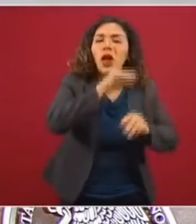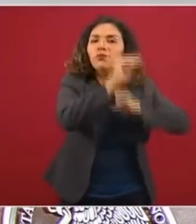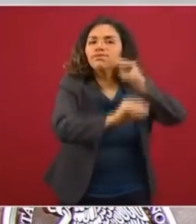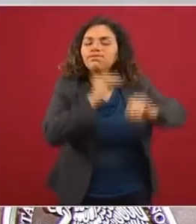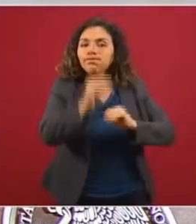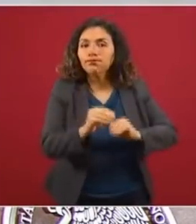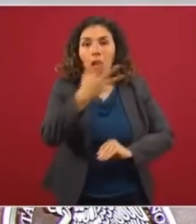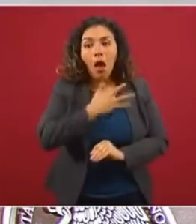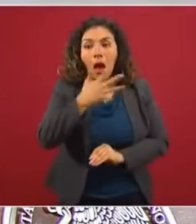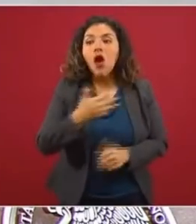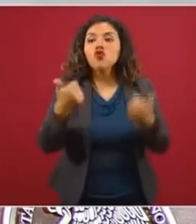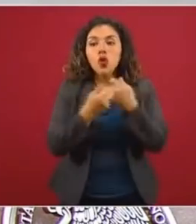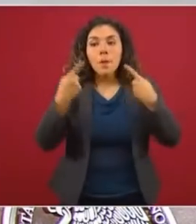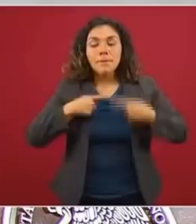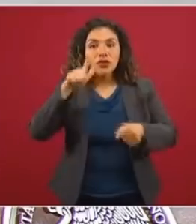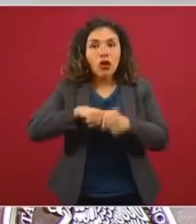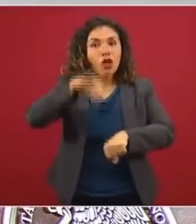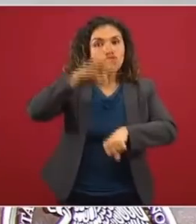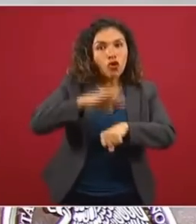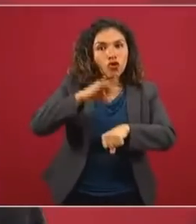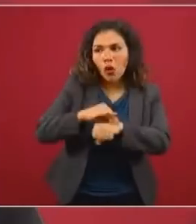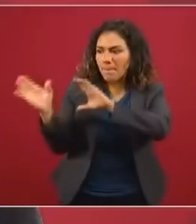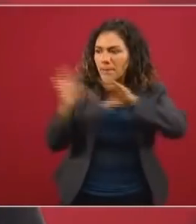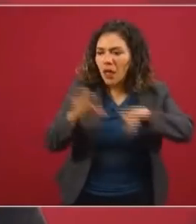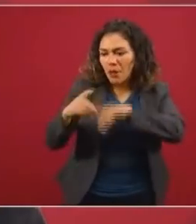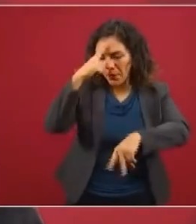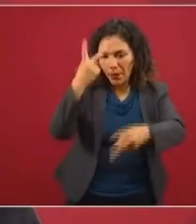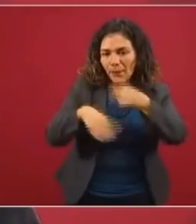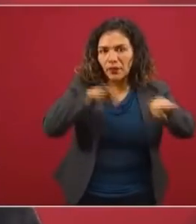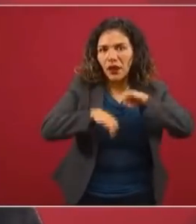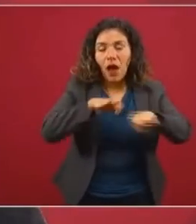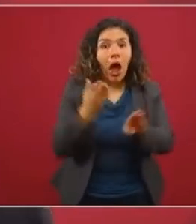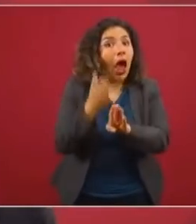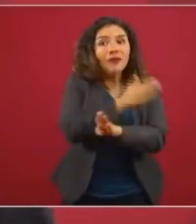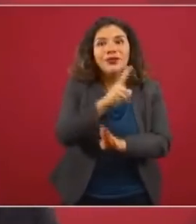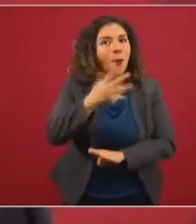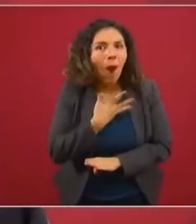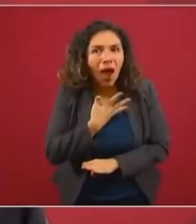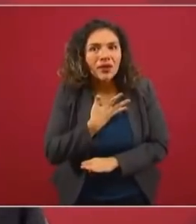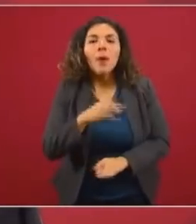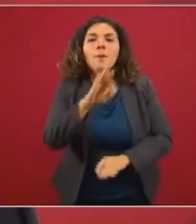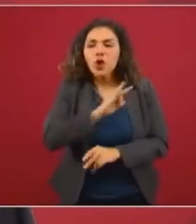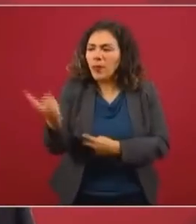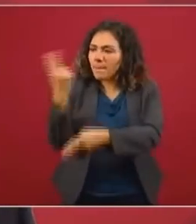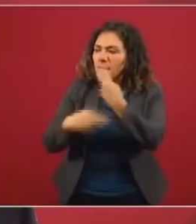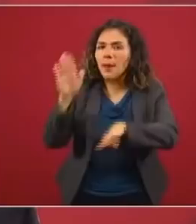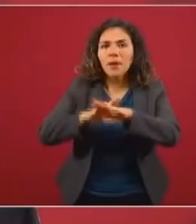los médicos que no habían, especialistas, es decir, contratar personal,